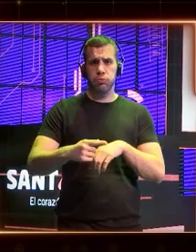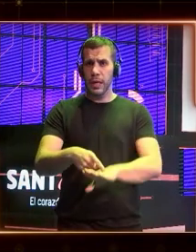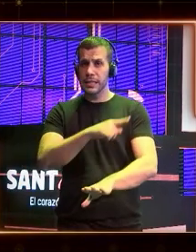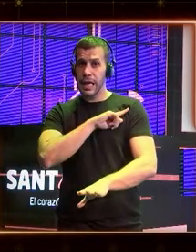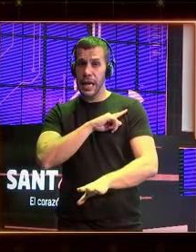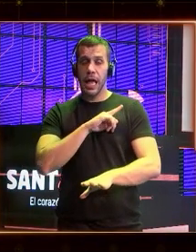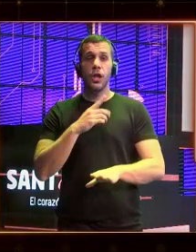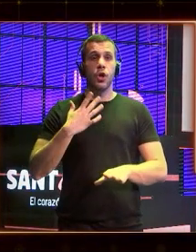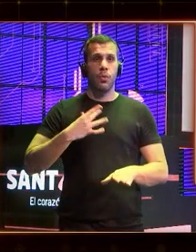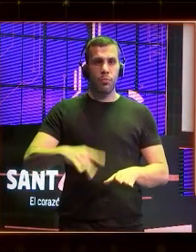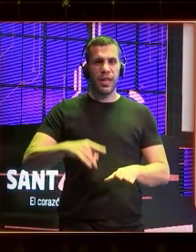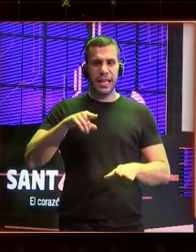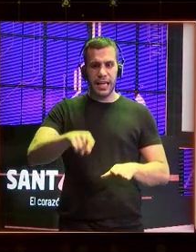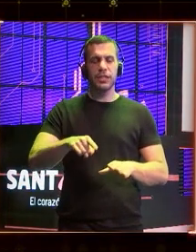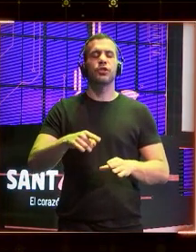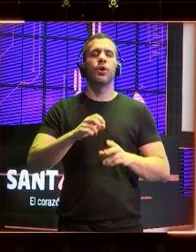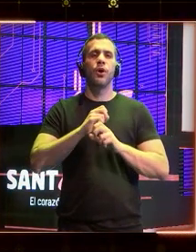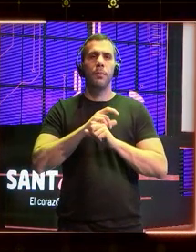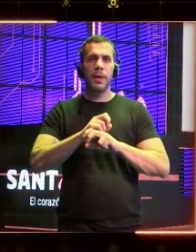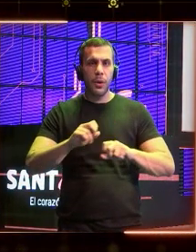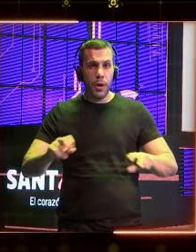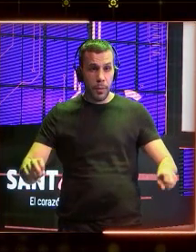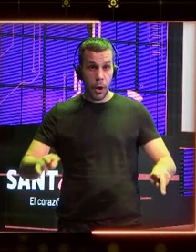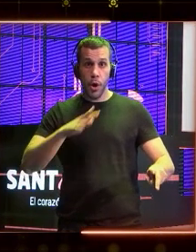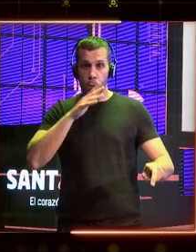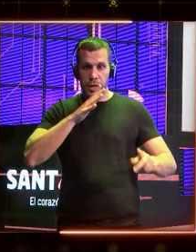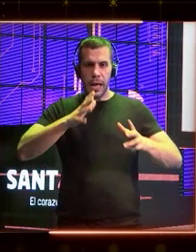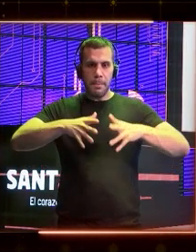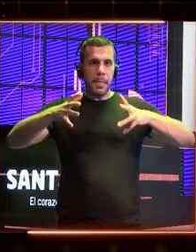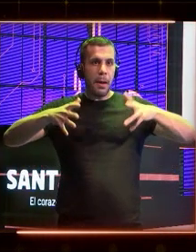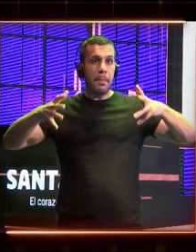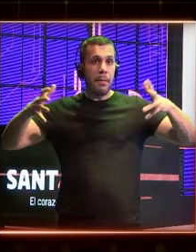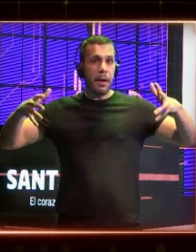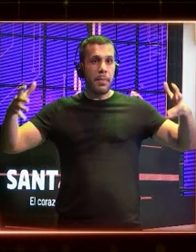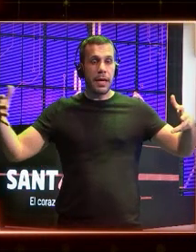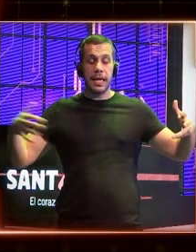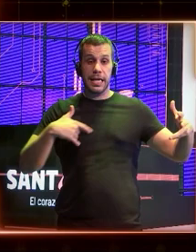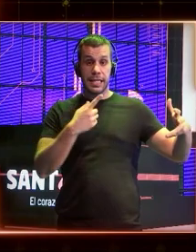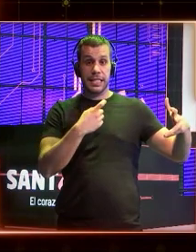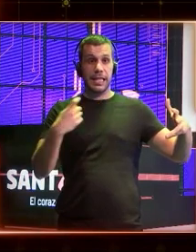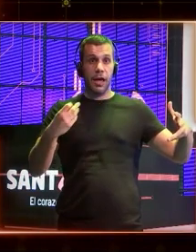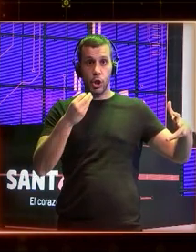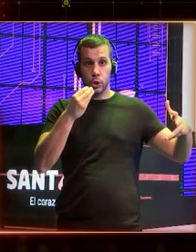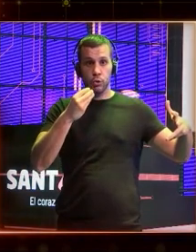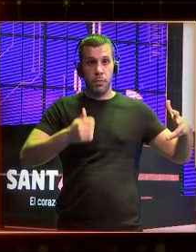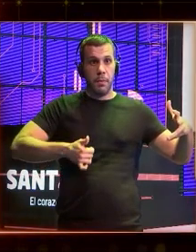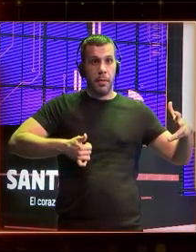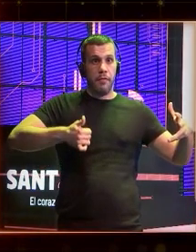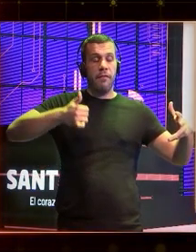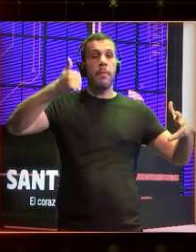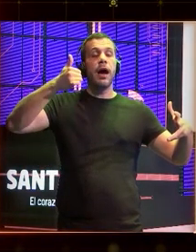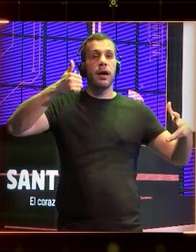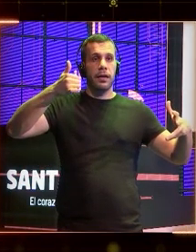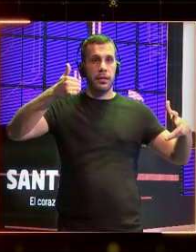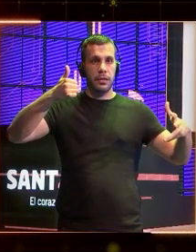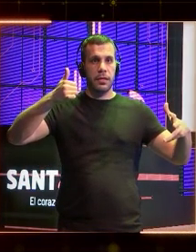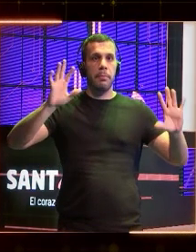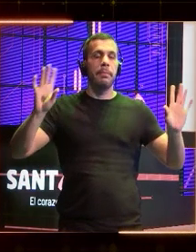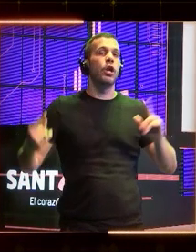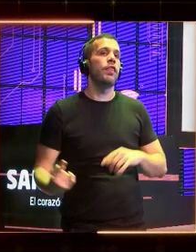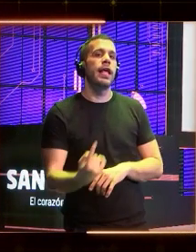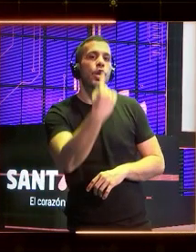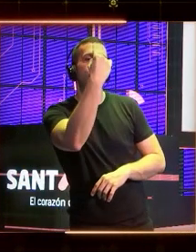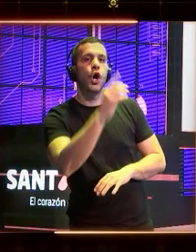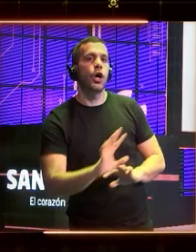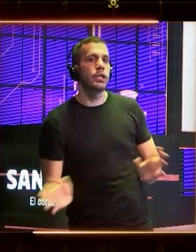con modelos de mayor número de trillones de parámetros, de mayores necesidades de consumo, que solo es el mundo del norte. O sea,